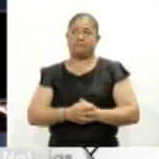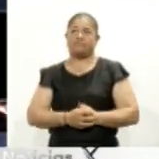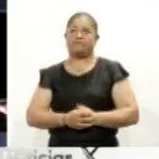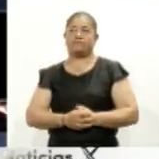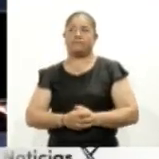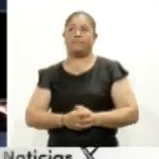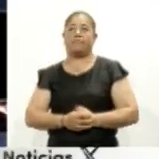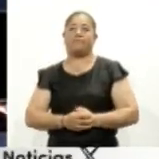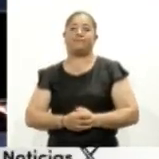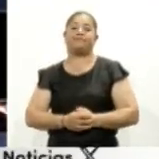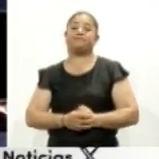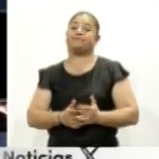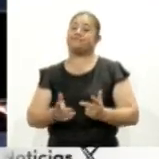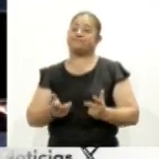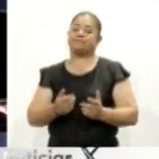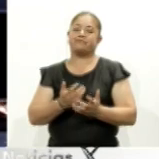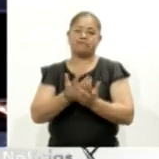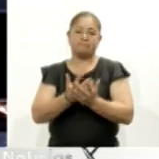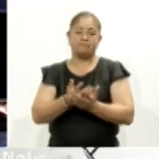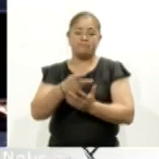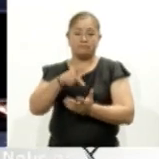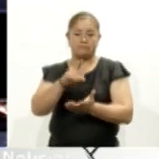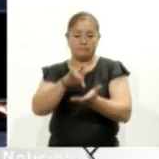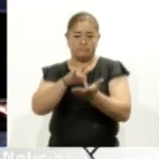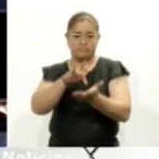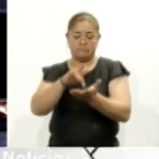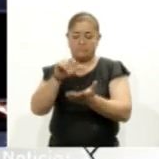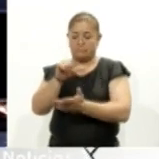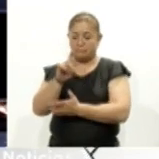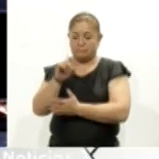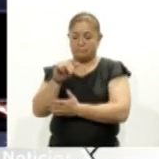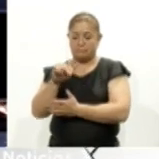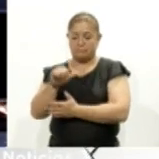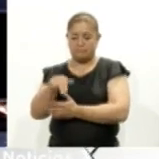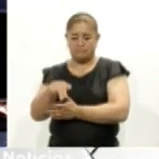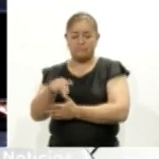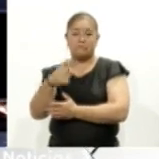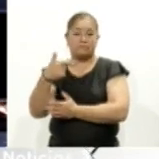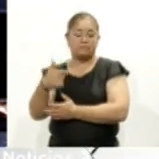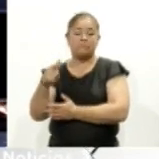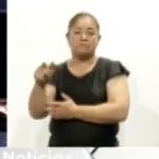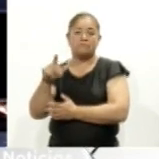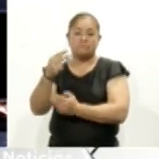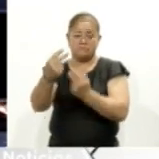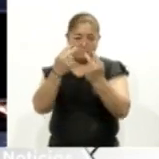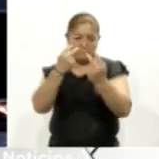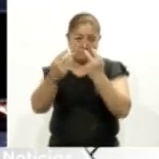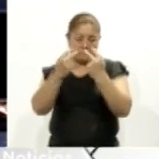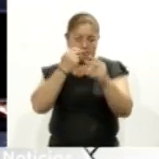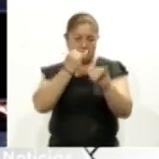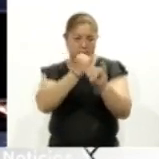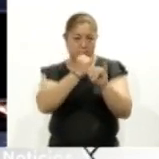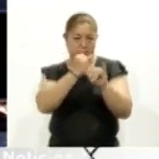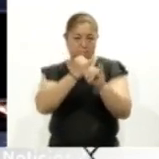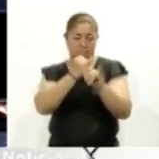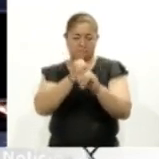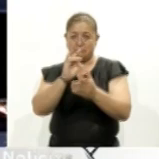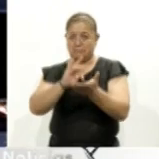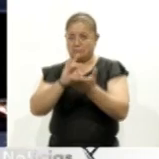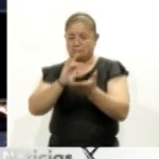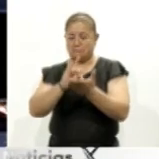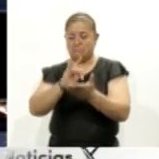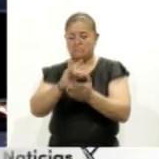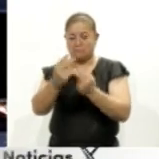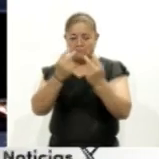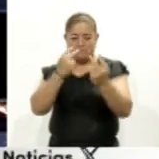Antes de hacer una pausa, queremos agradecer a Adam Galavís, seguidor en redes sociales, gracias por seguirnos. Usted también puede